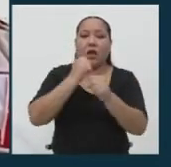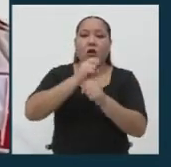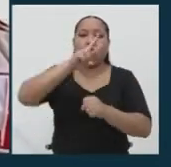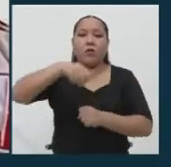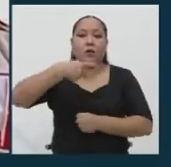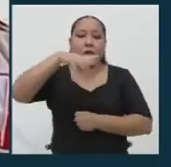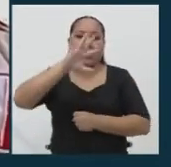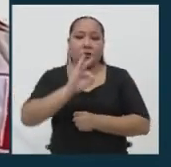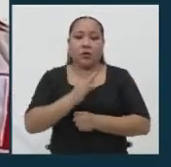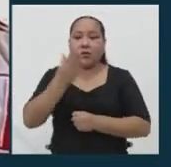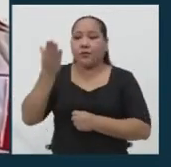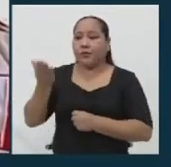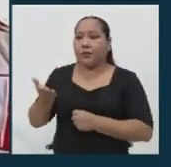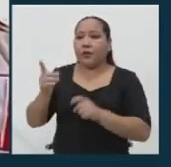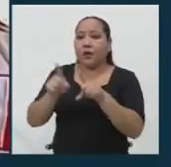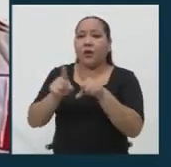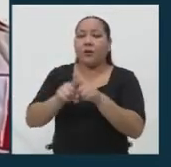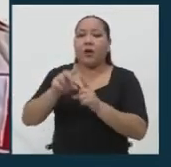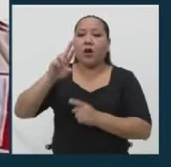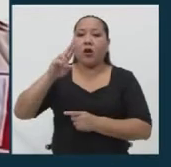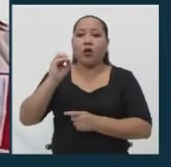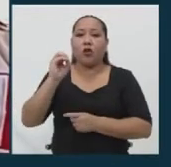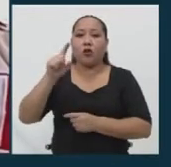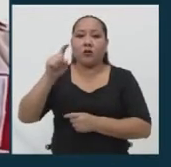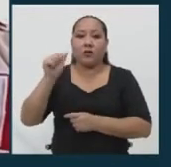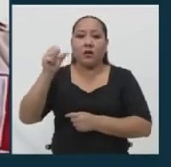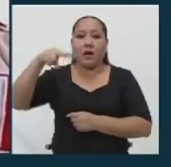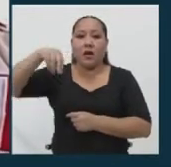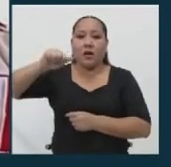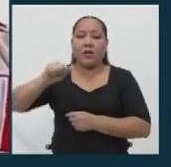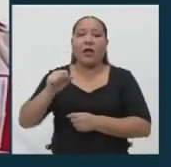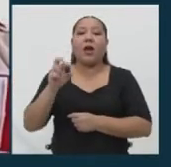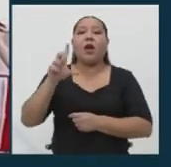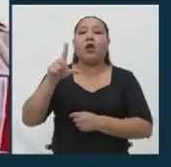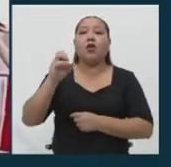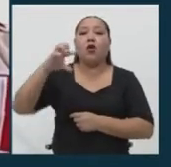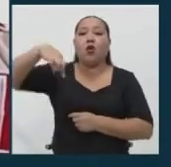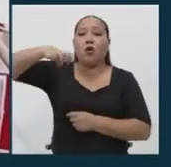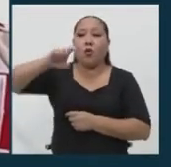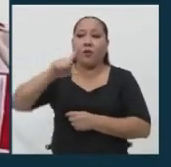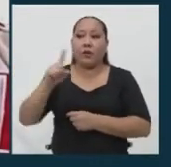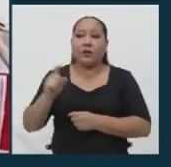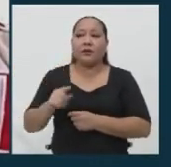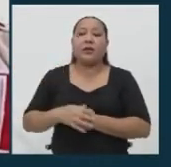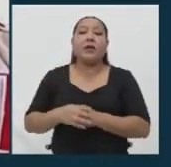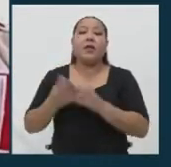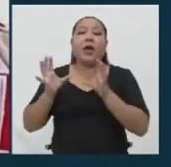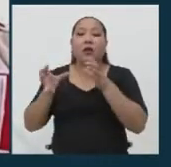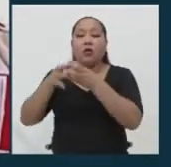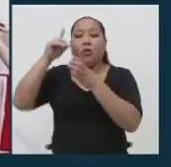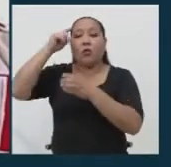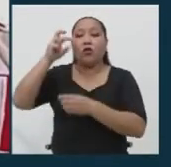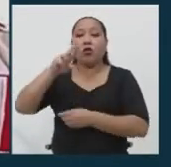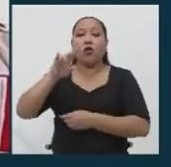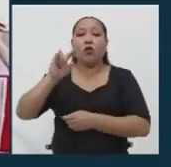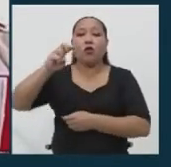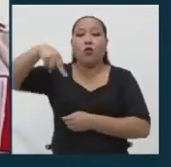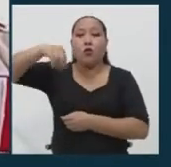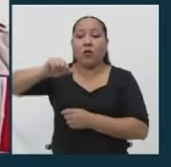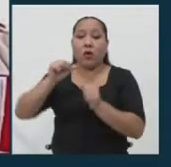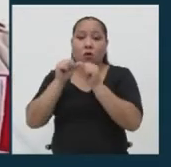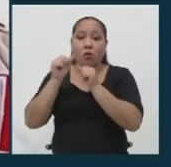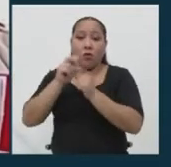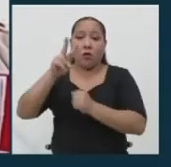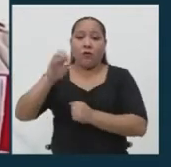También está la candidata Roxana Cristina López Larroza del Partido Renacimiento Unido Nacional, postula con el número 20,